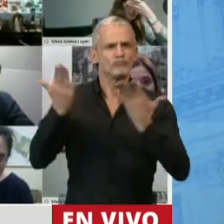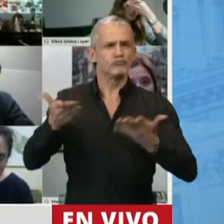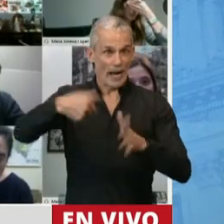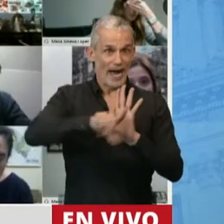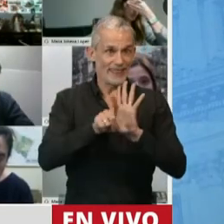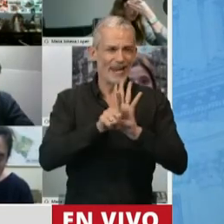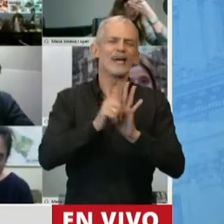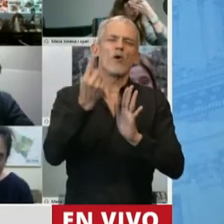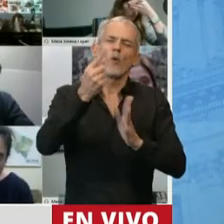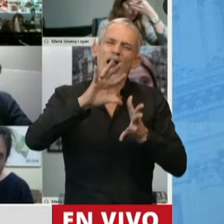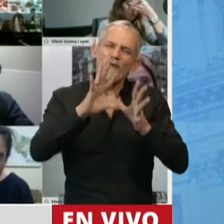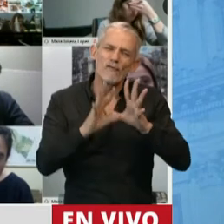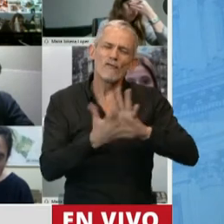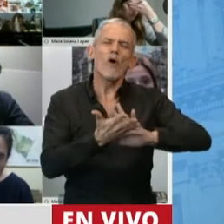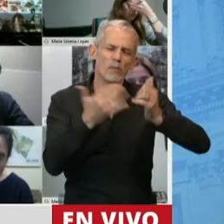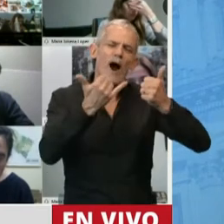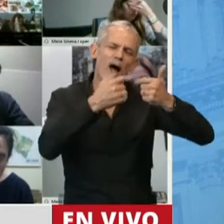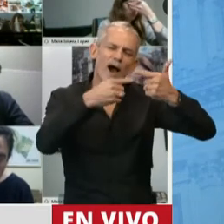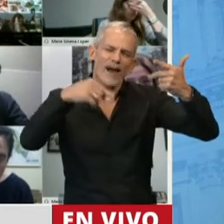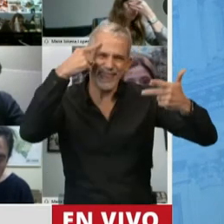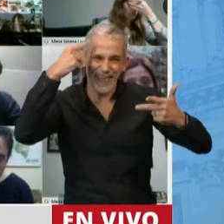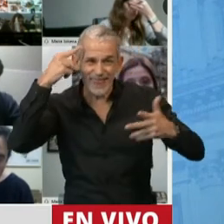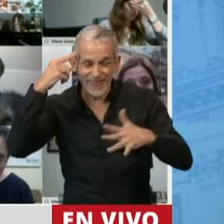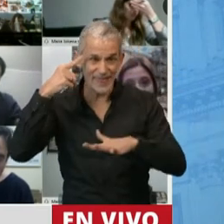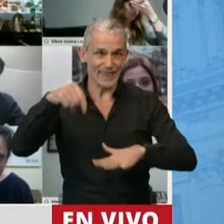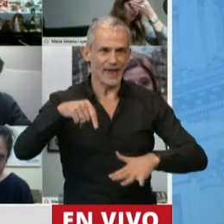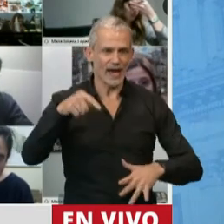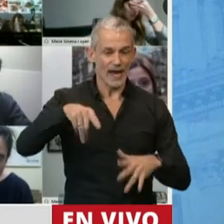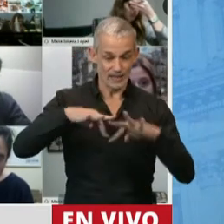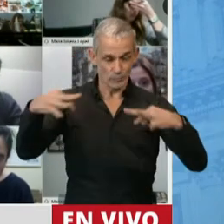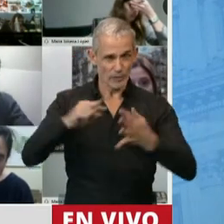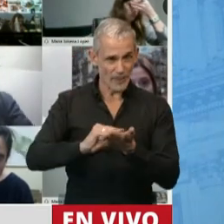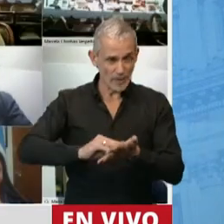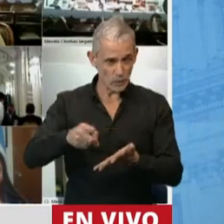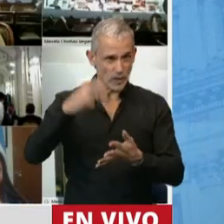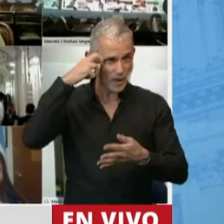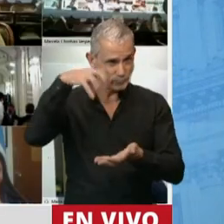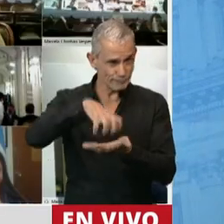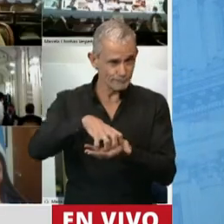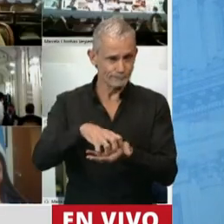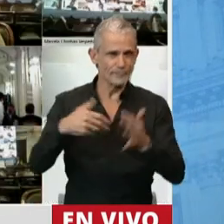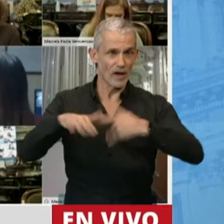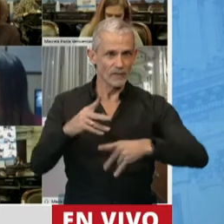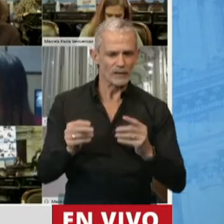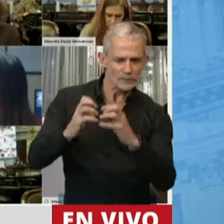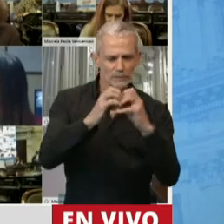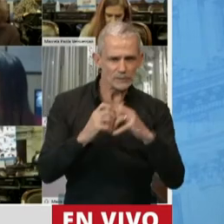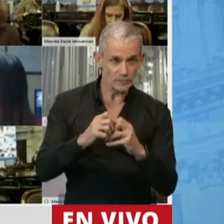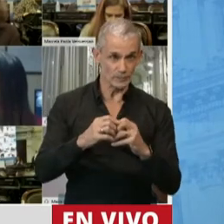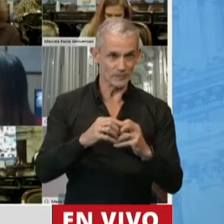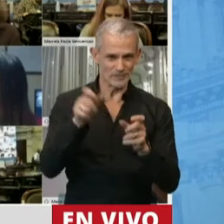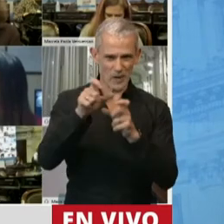es una de las tantas iniciativas que esta Cámara va tratando, que estos legisladores